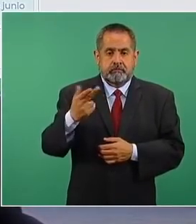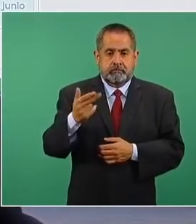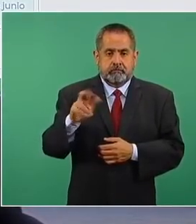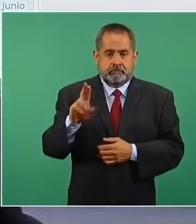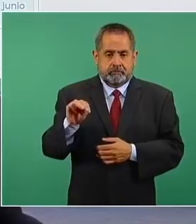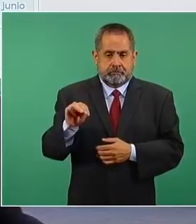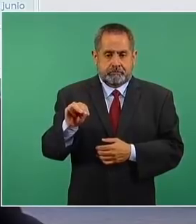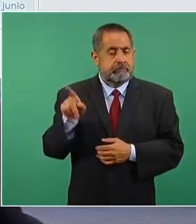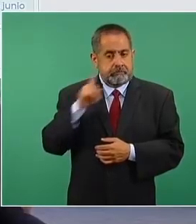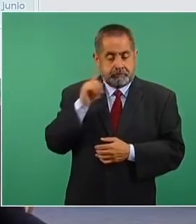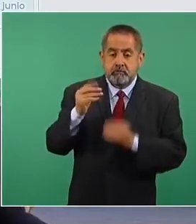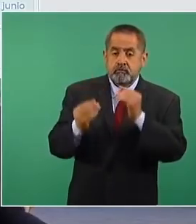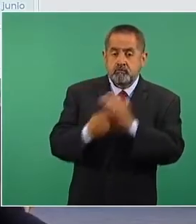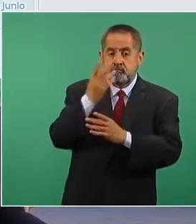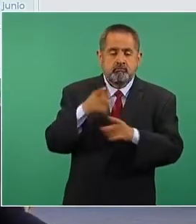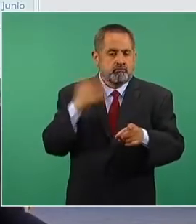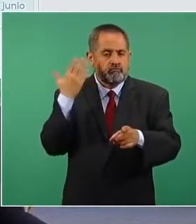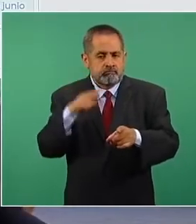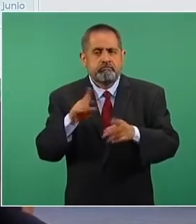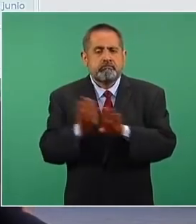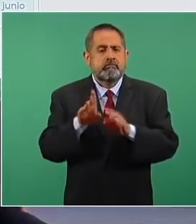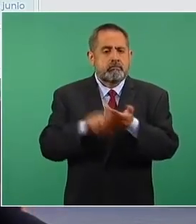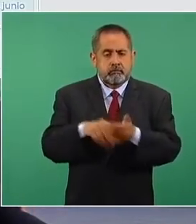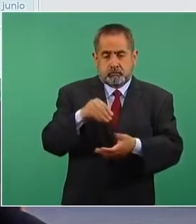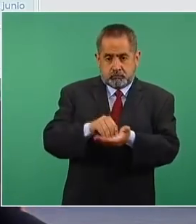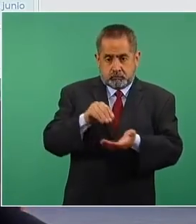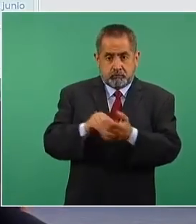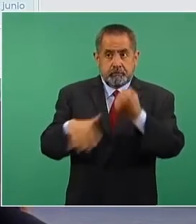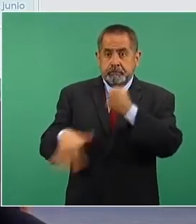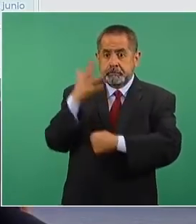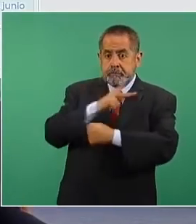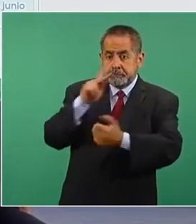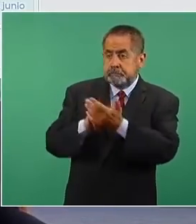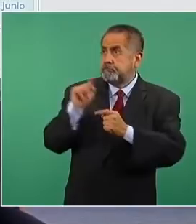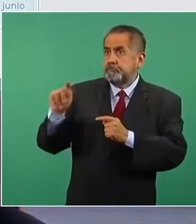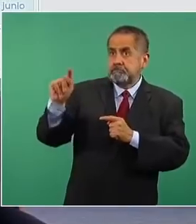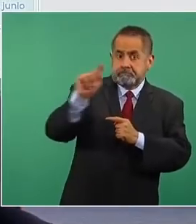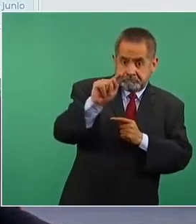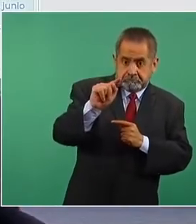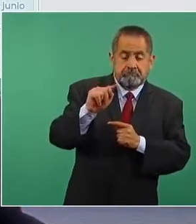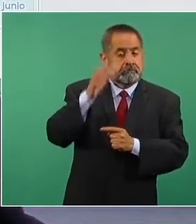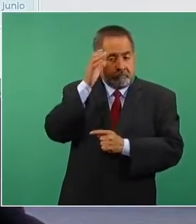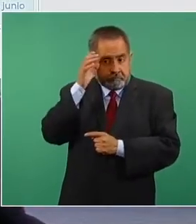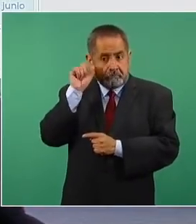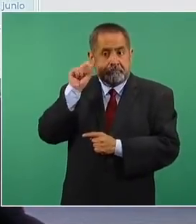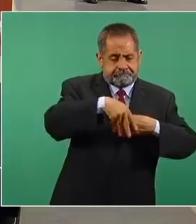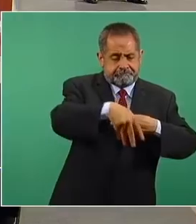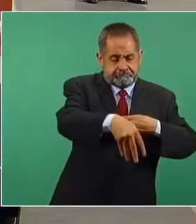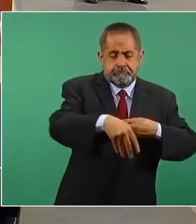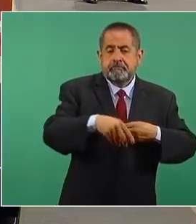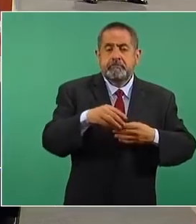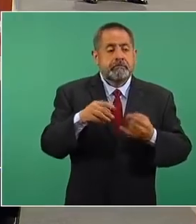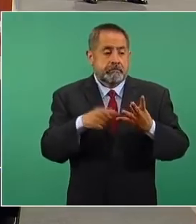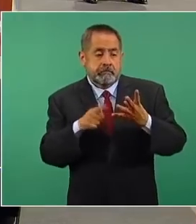Sinopharm, que como ustedes saben se está aplicando en este momento en 15 países del mundo, empezando por China, que es donde se está fabricando. Y